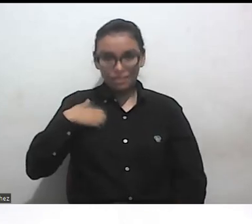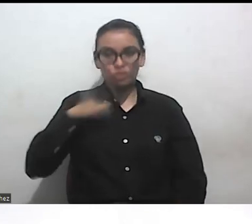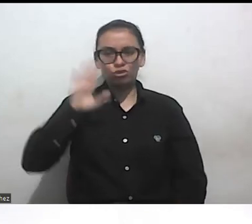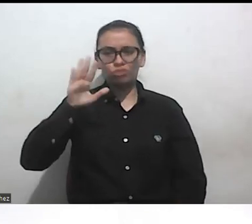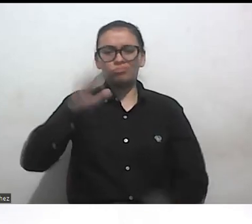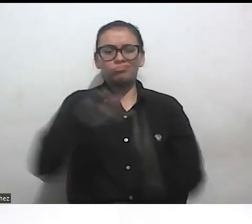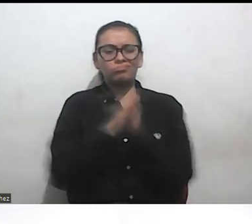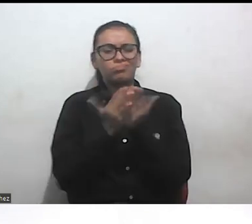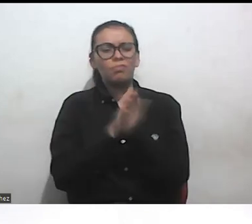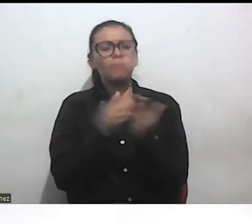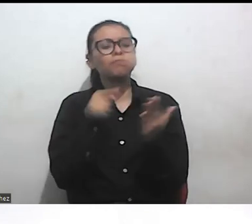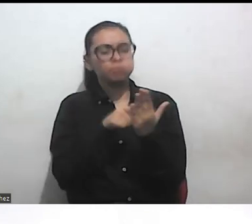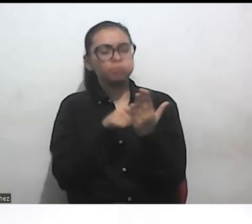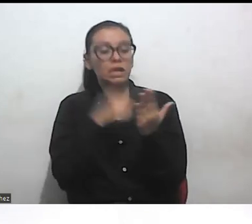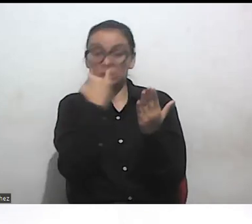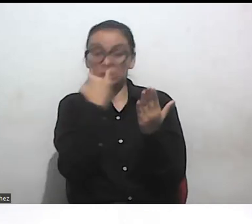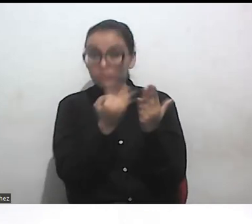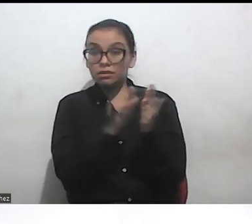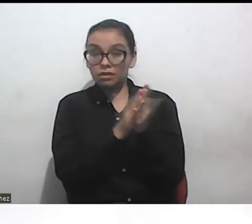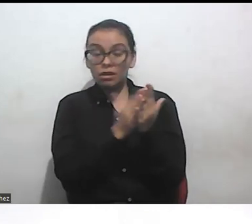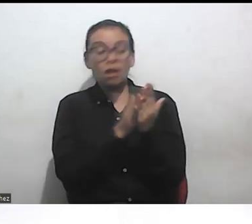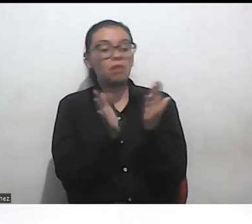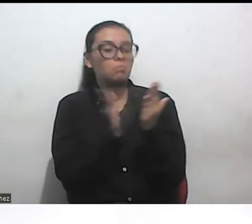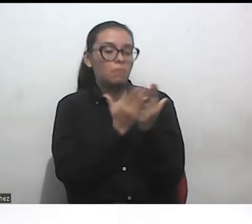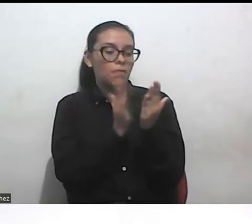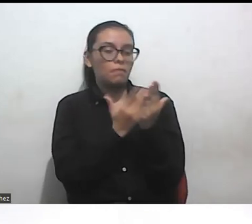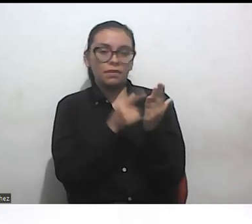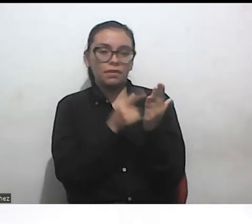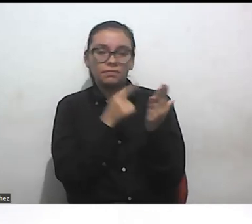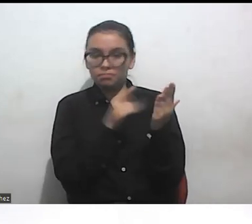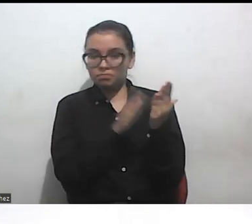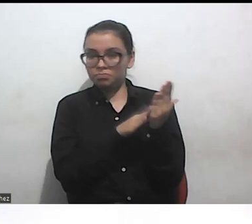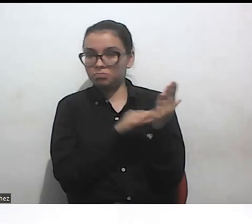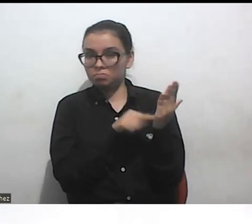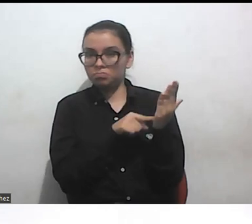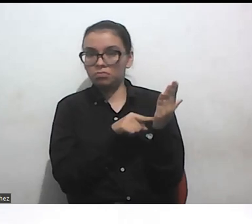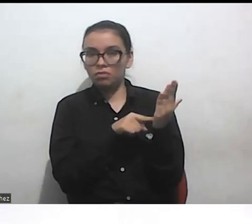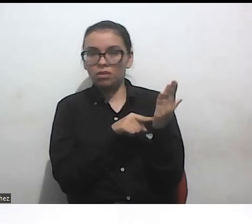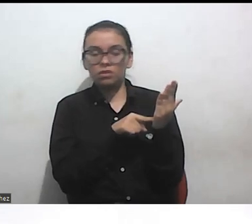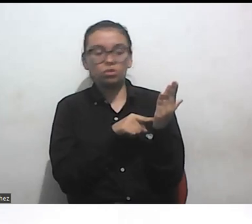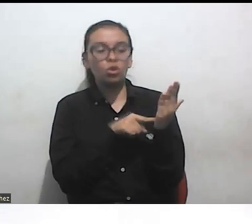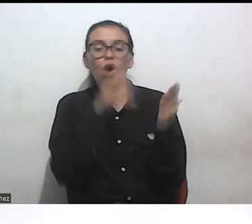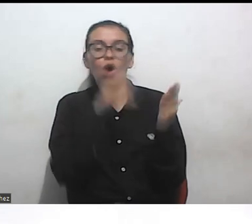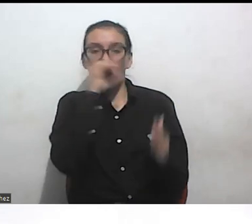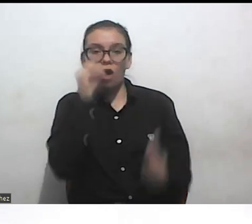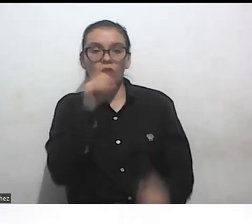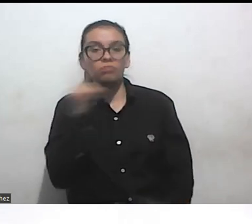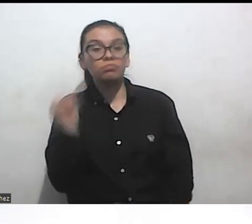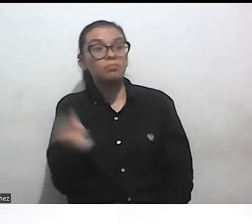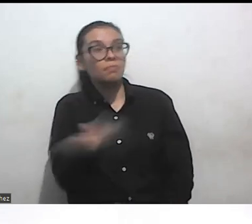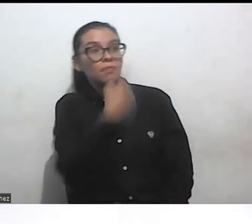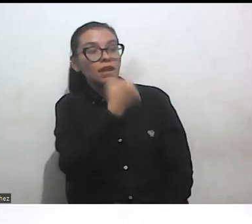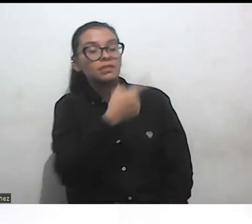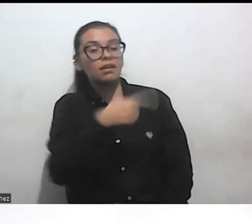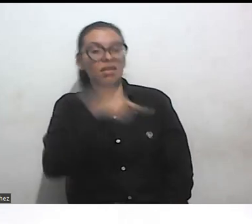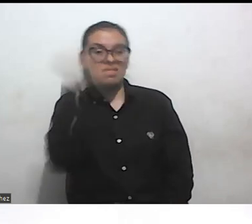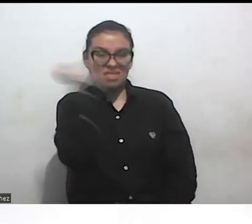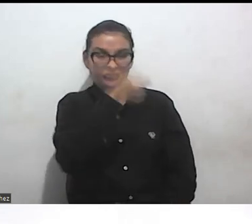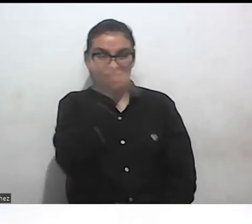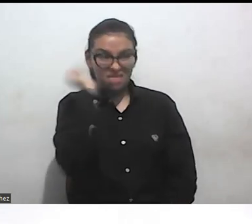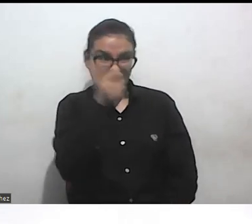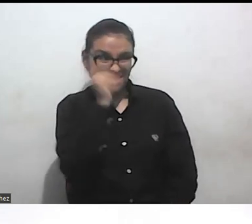interesantes al respecto y que Tere lo diga a los hombres los llevaban a los campos de tortura a las mujeres